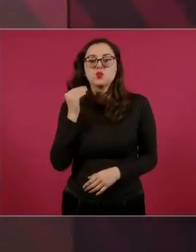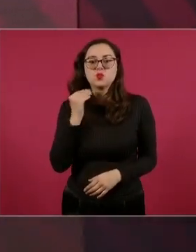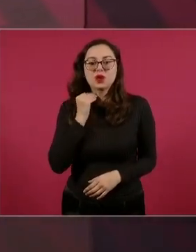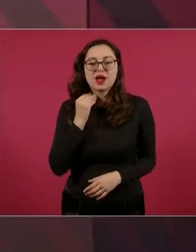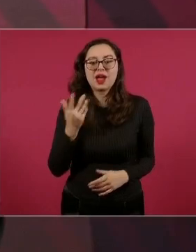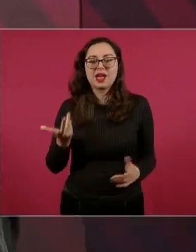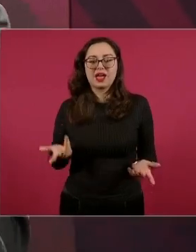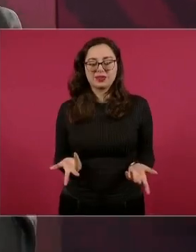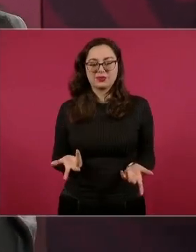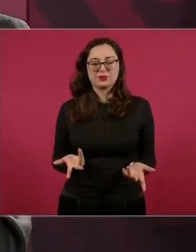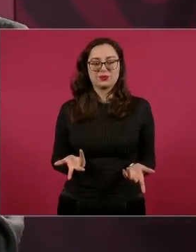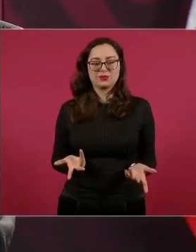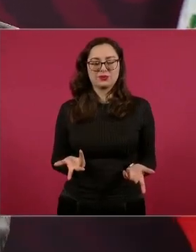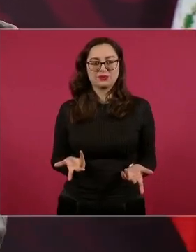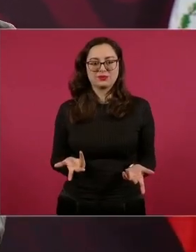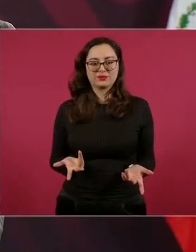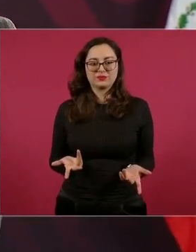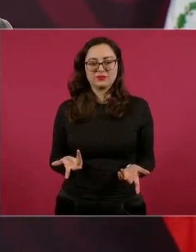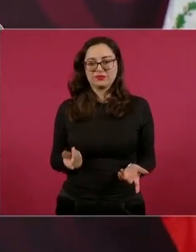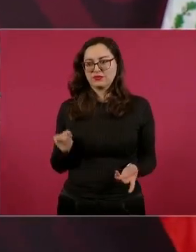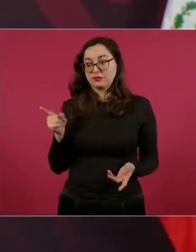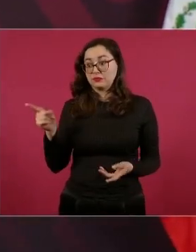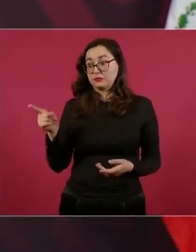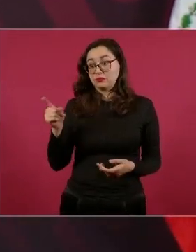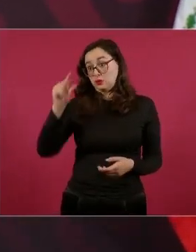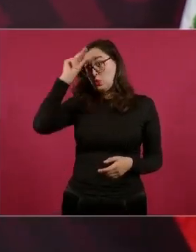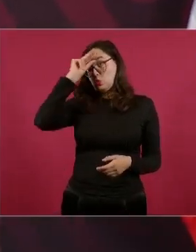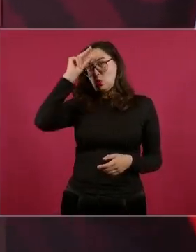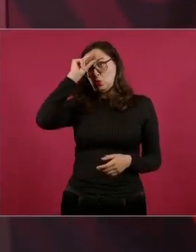necesita hacer una eminencia.